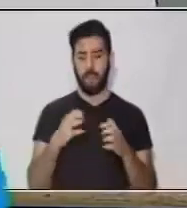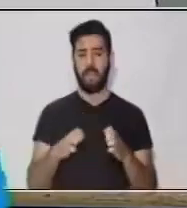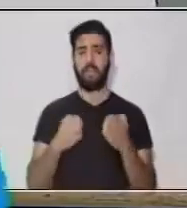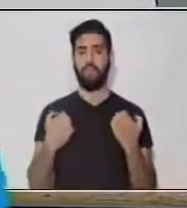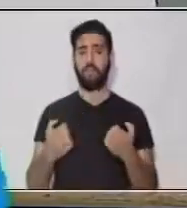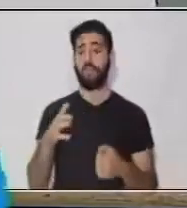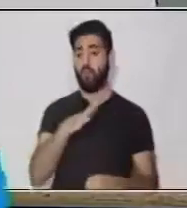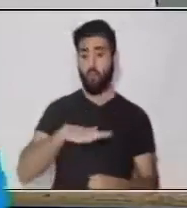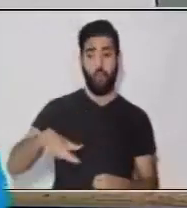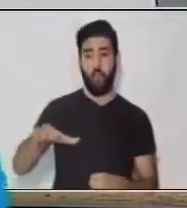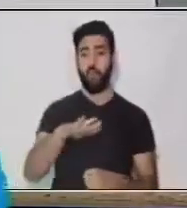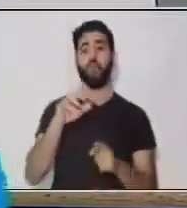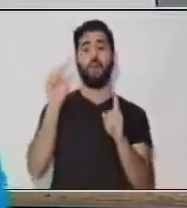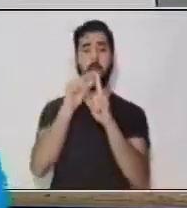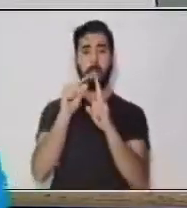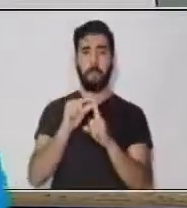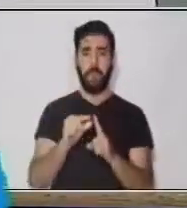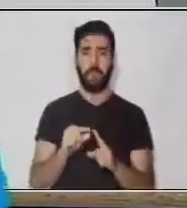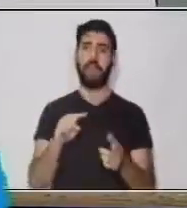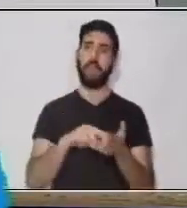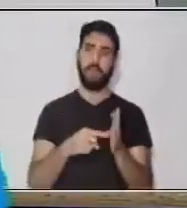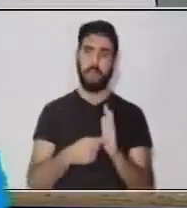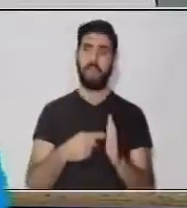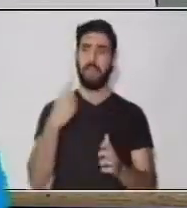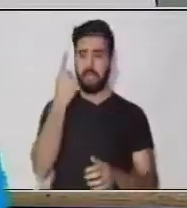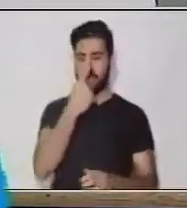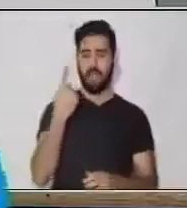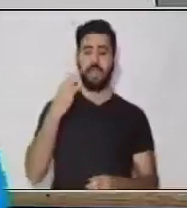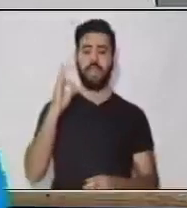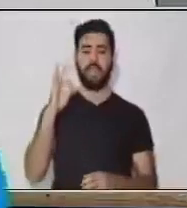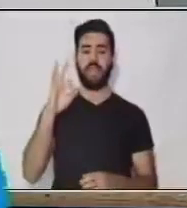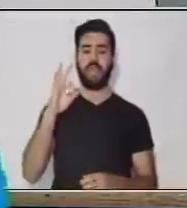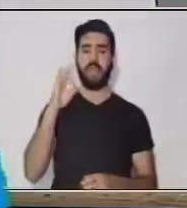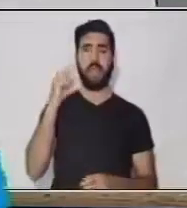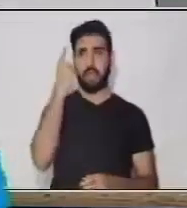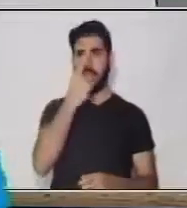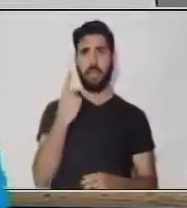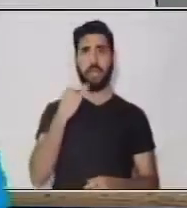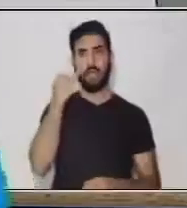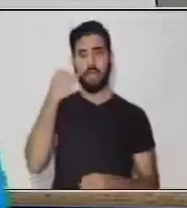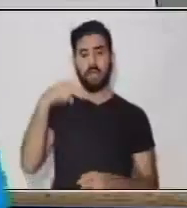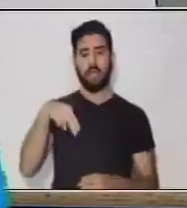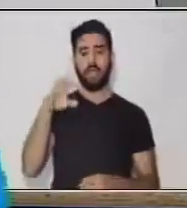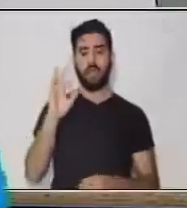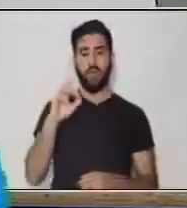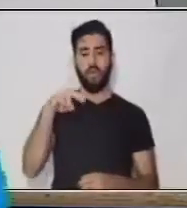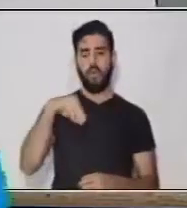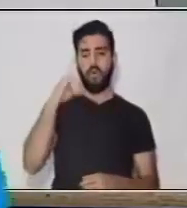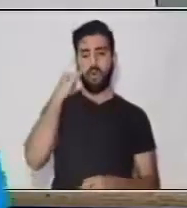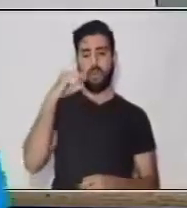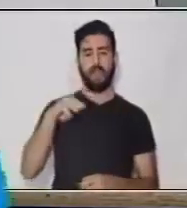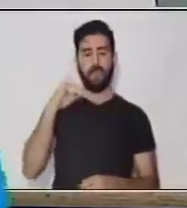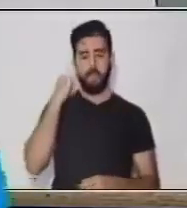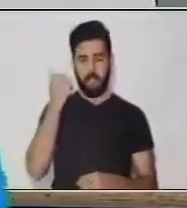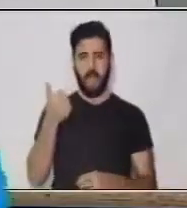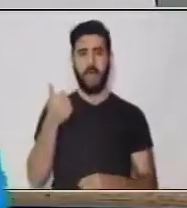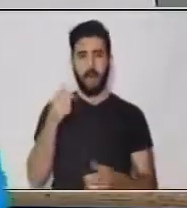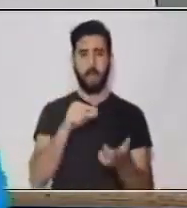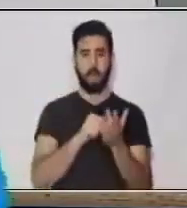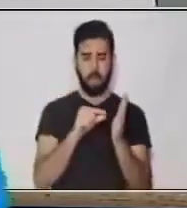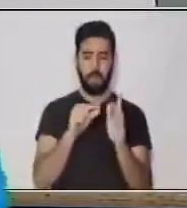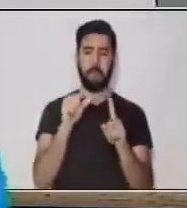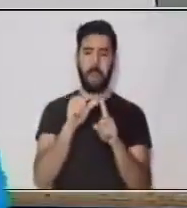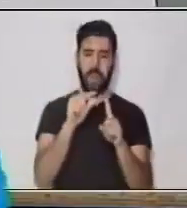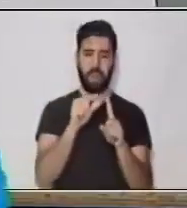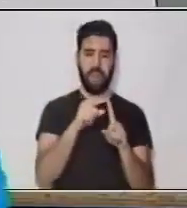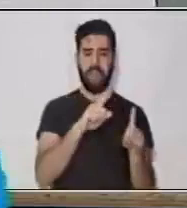forman parte de la sinonimia, ¿verdad? Que son palabras que se escriben diferente, pero que significan lo mismo.